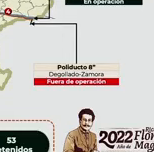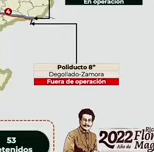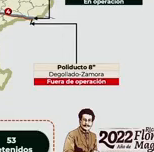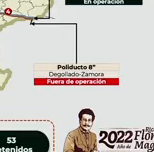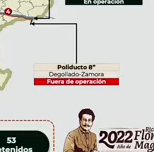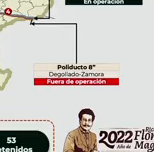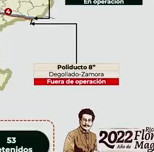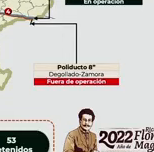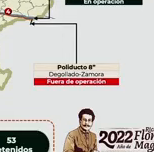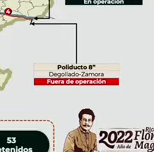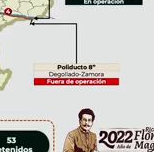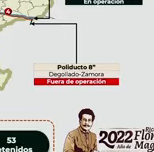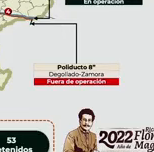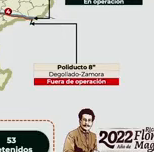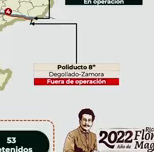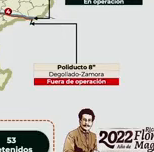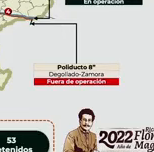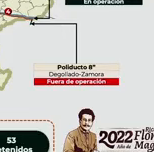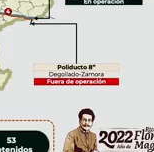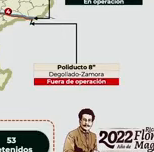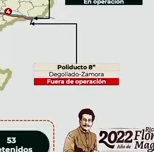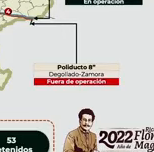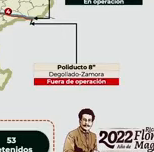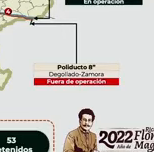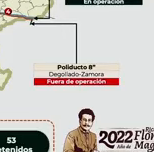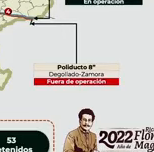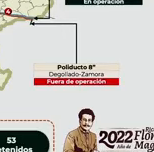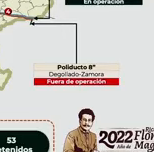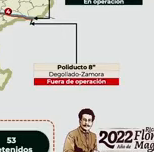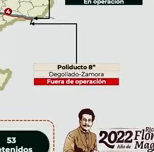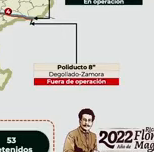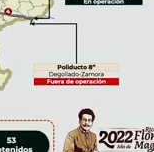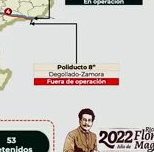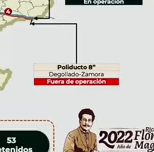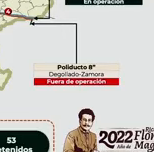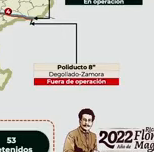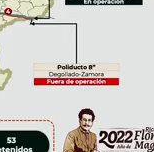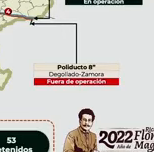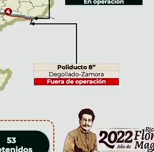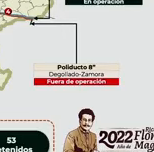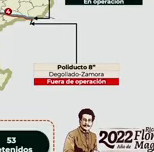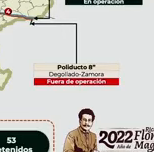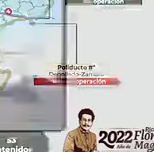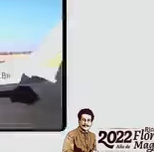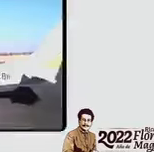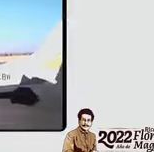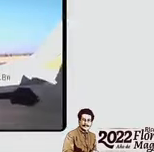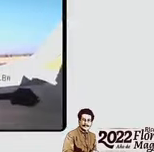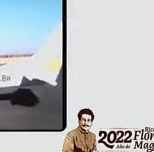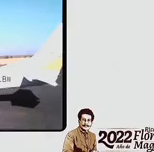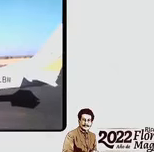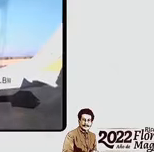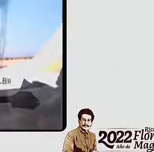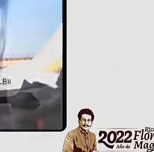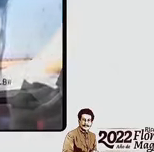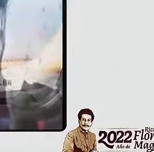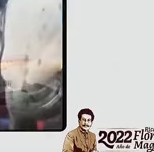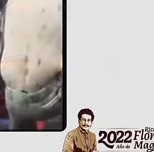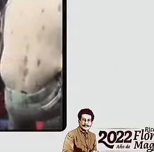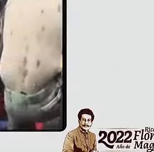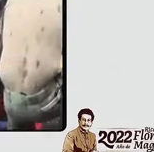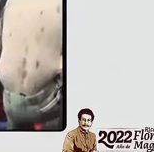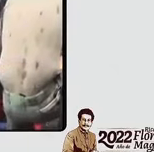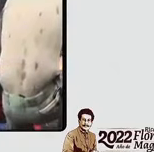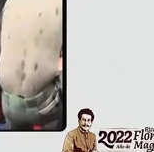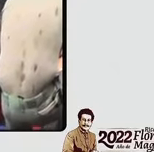detenidos a la fecha. En lo que se refiere a búsqueda y rescate, aquí en el Estado se encuentra con una estación de búsqueda y rescate,